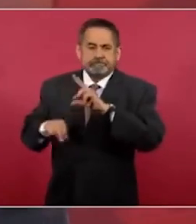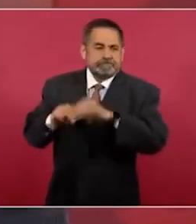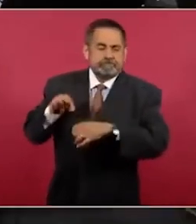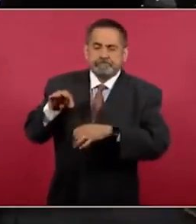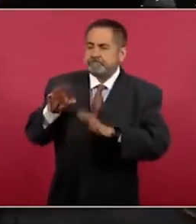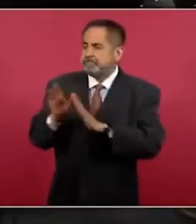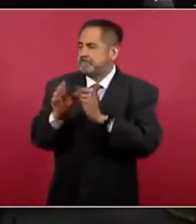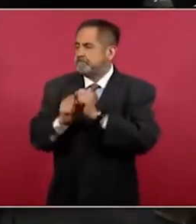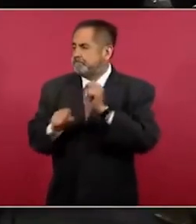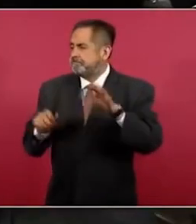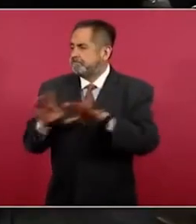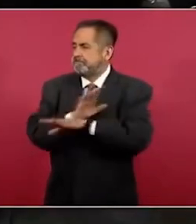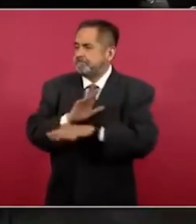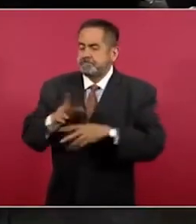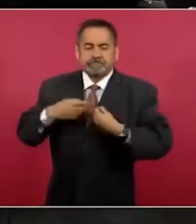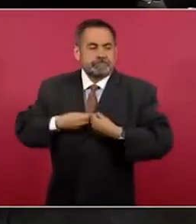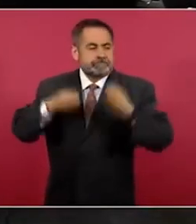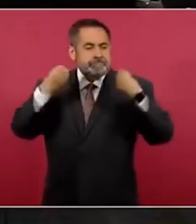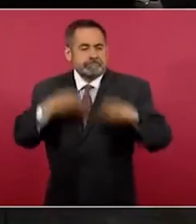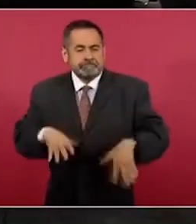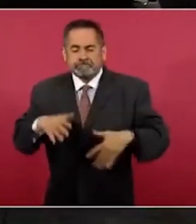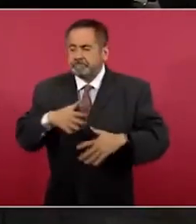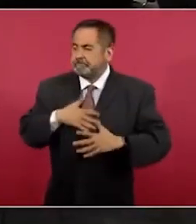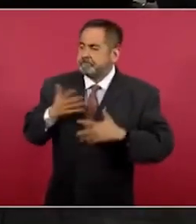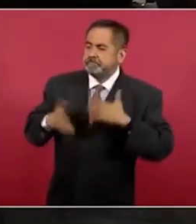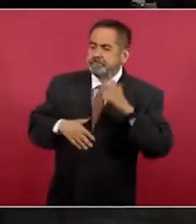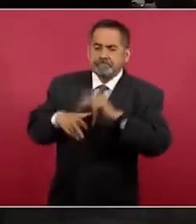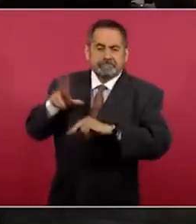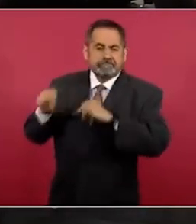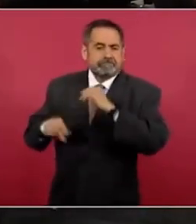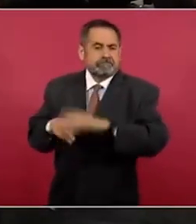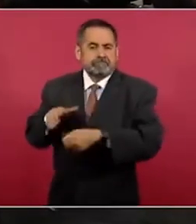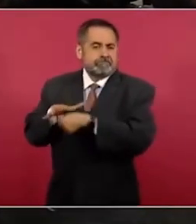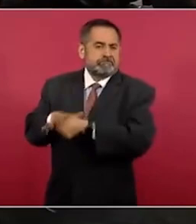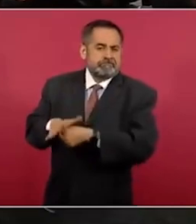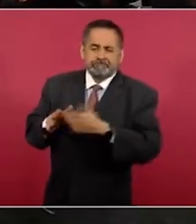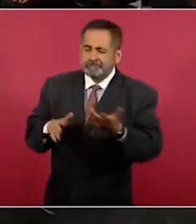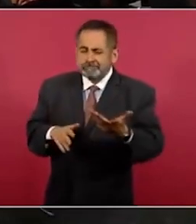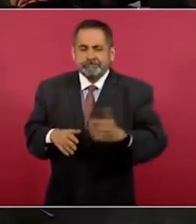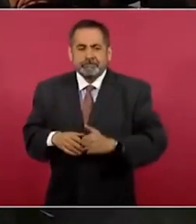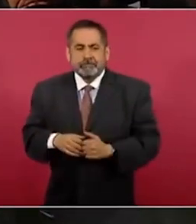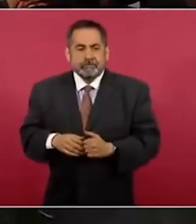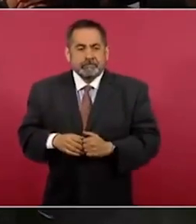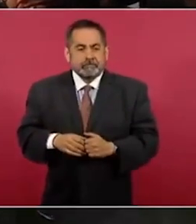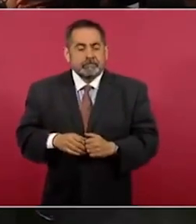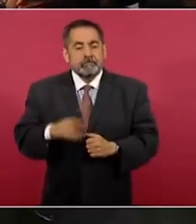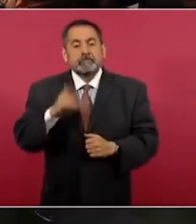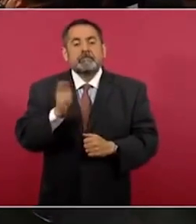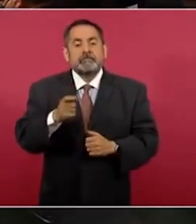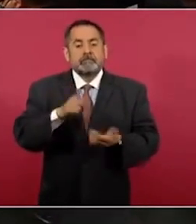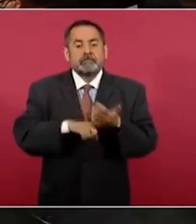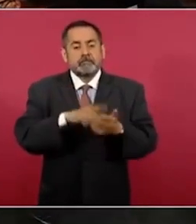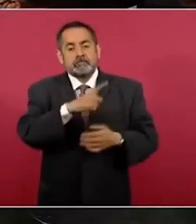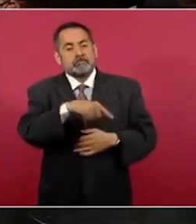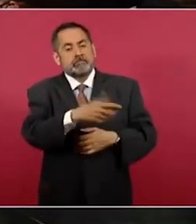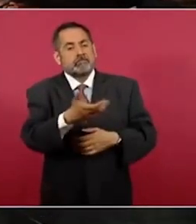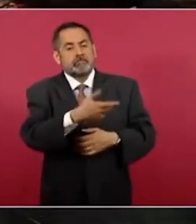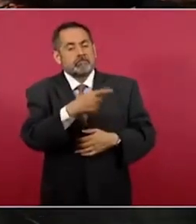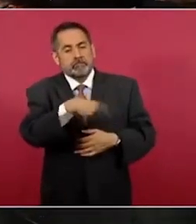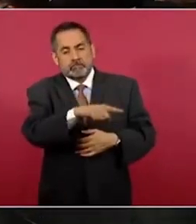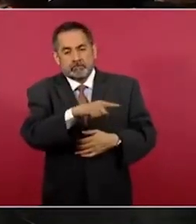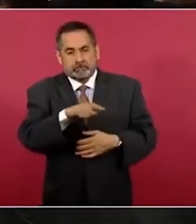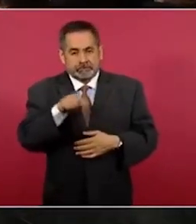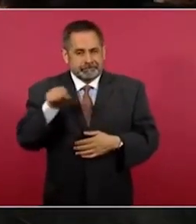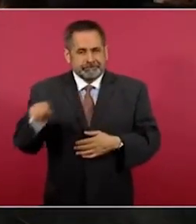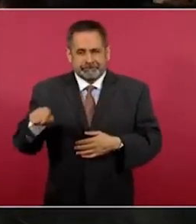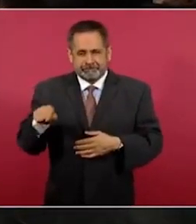mucho miedo a perder sus privilegios, porque lo que están haciendo con la